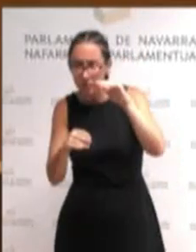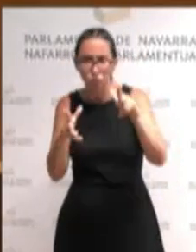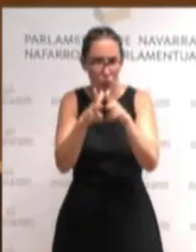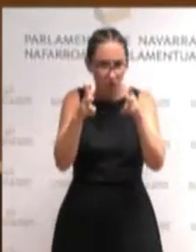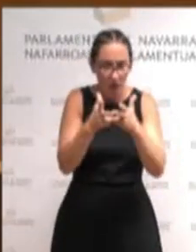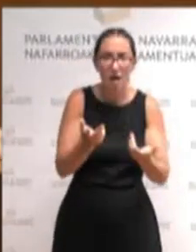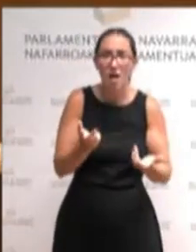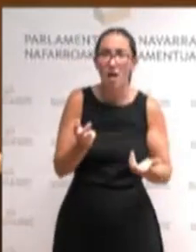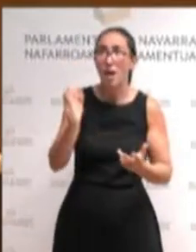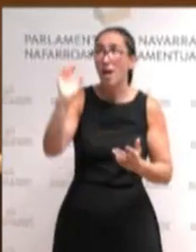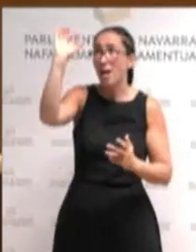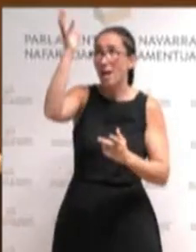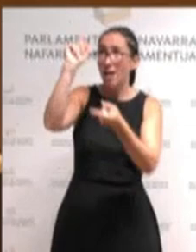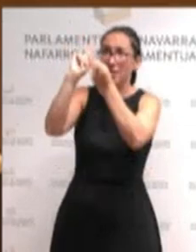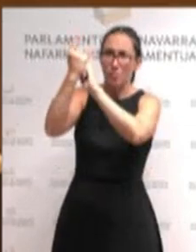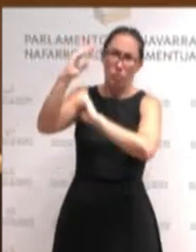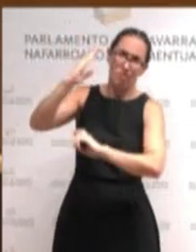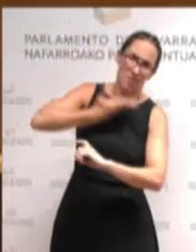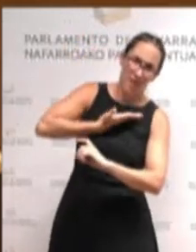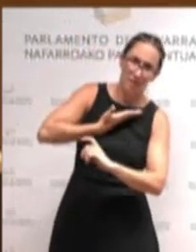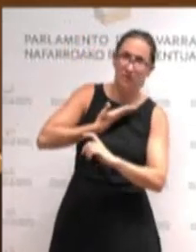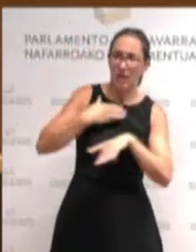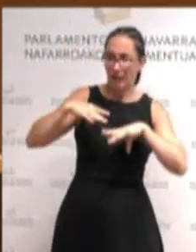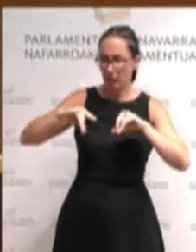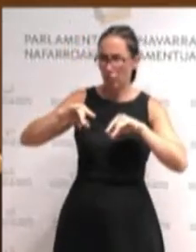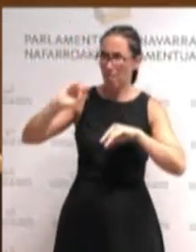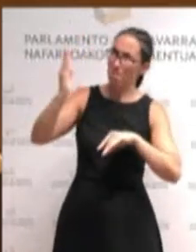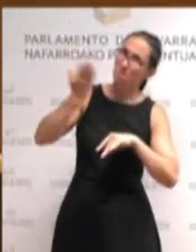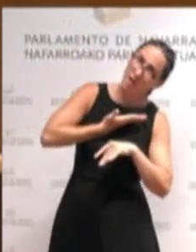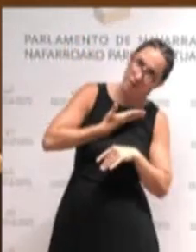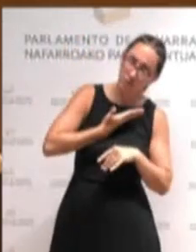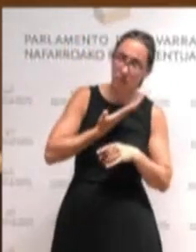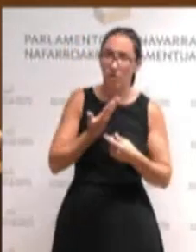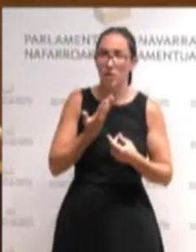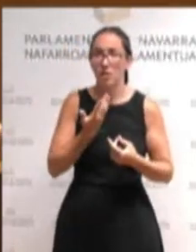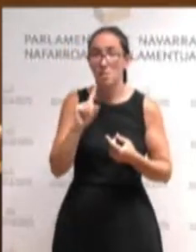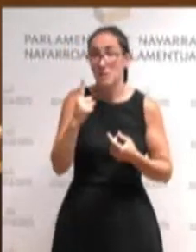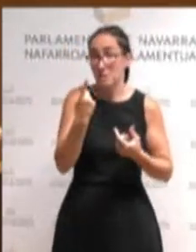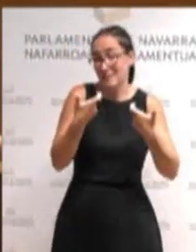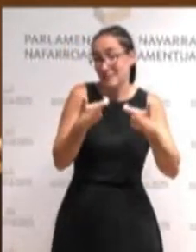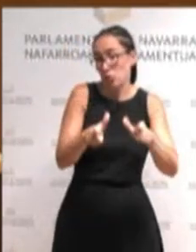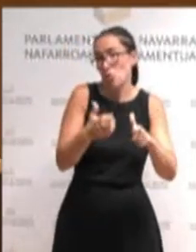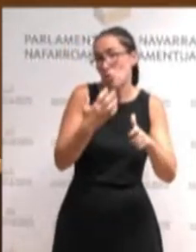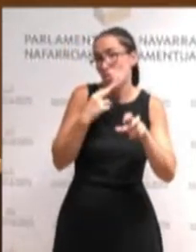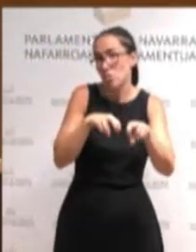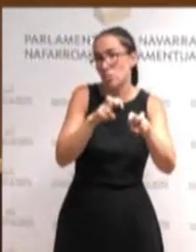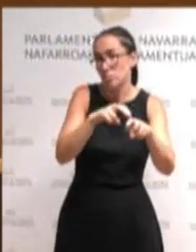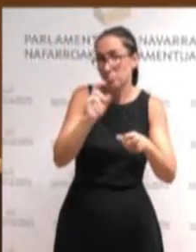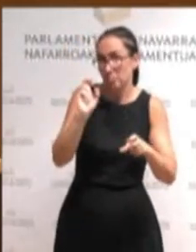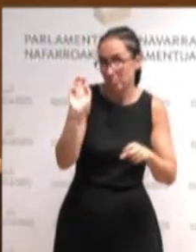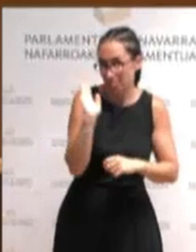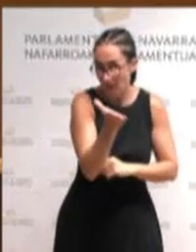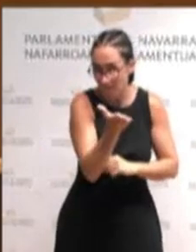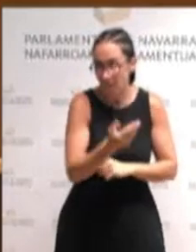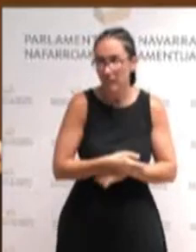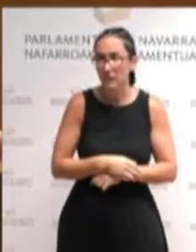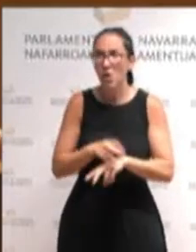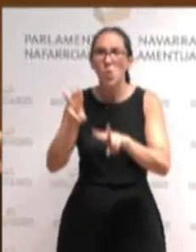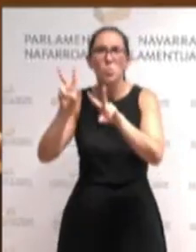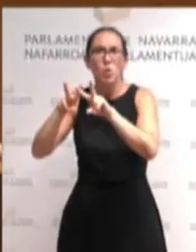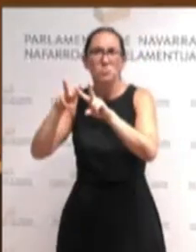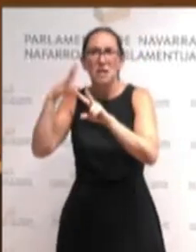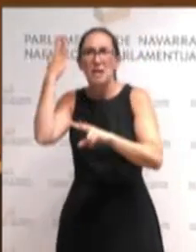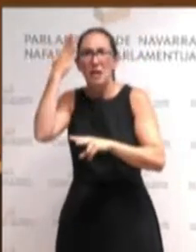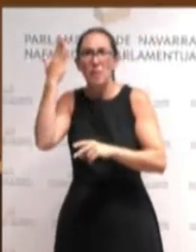climático en nuestras vidas en nuestro territorio en nuestro primer sector ¿qué pasa con Volkswagen Navarra? ¿qué